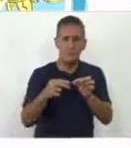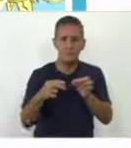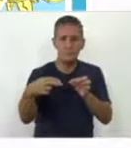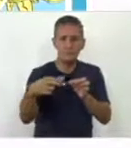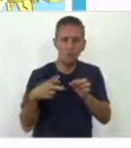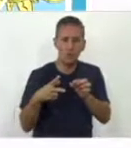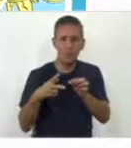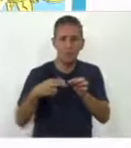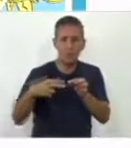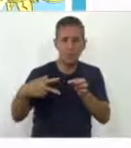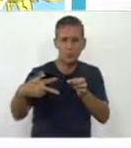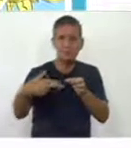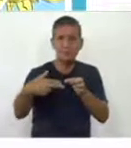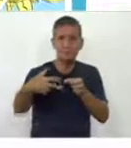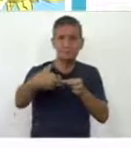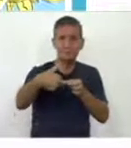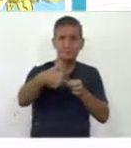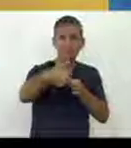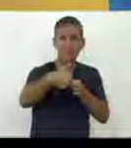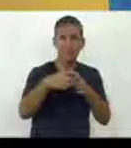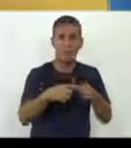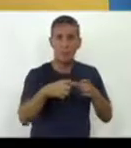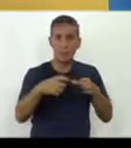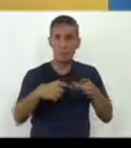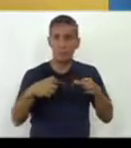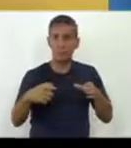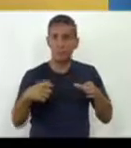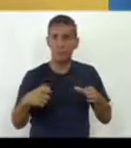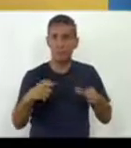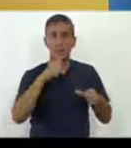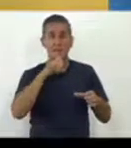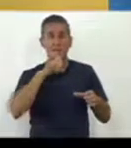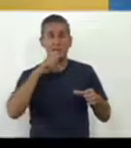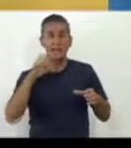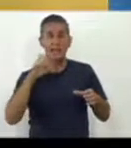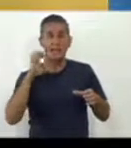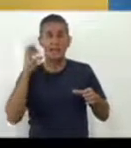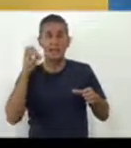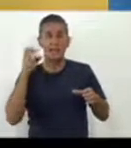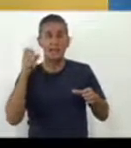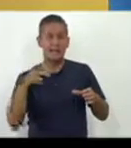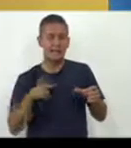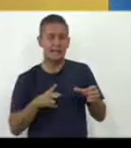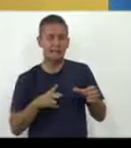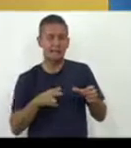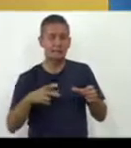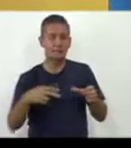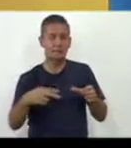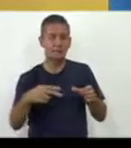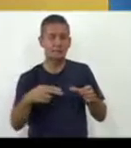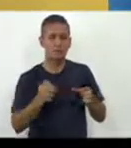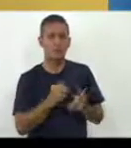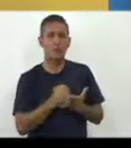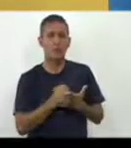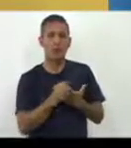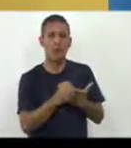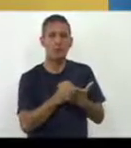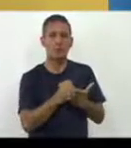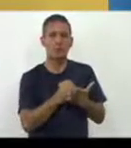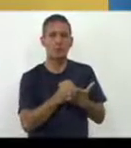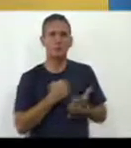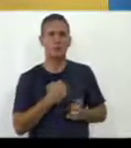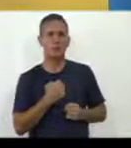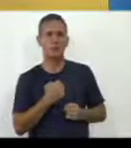en que va aumentando los cortes y va aumentando la complejidad de esos cortes y la cantidad de cortes pues va